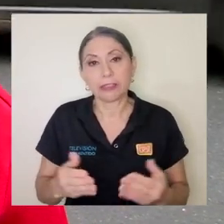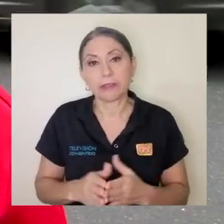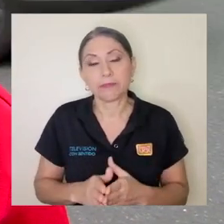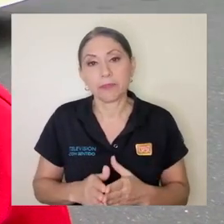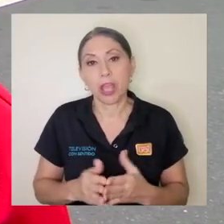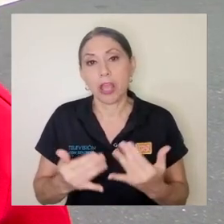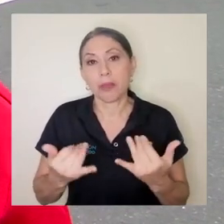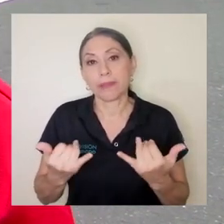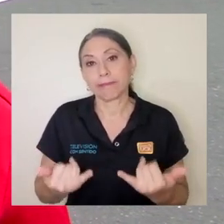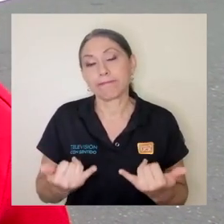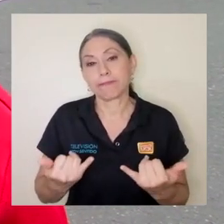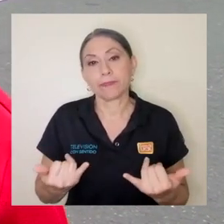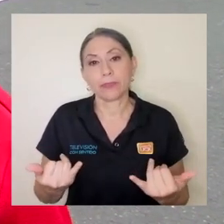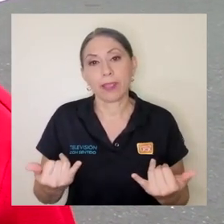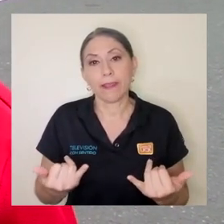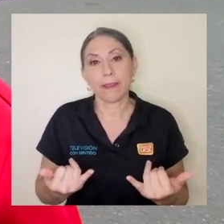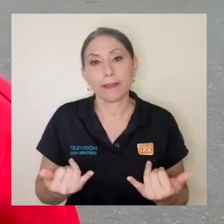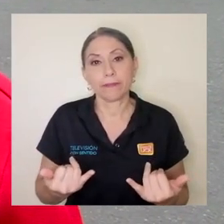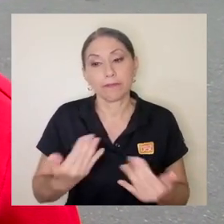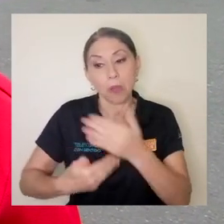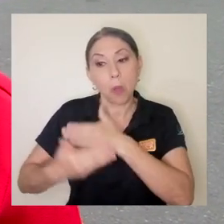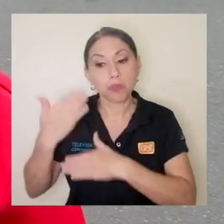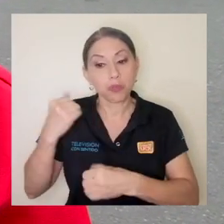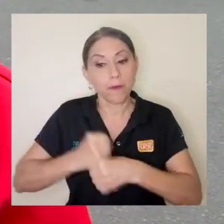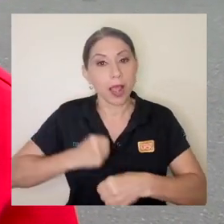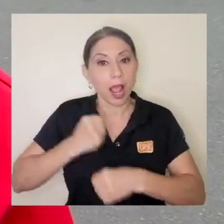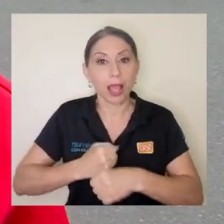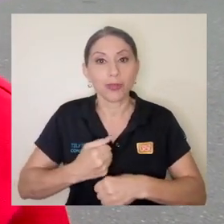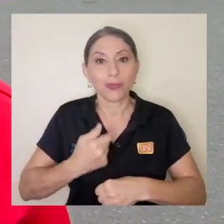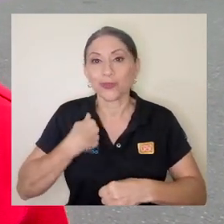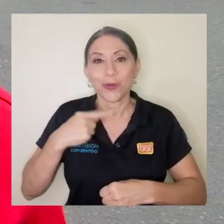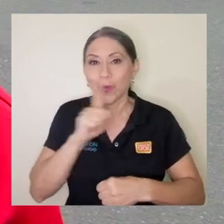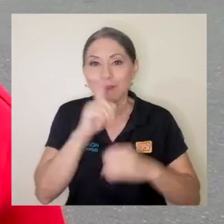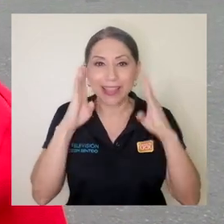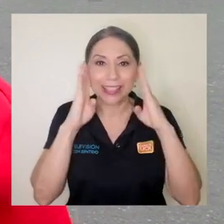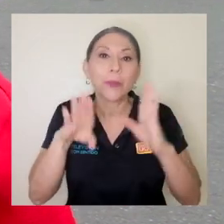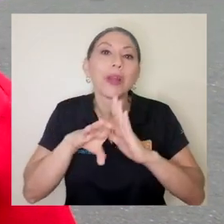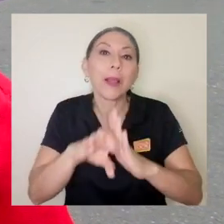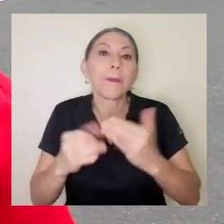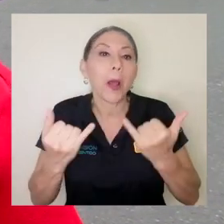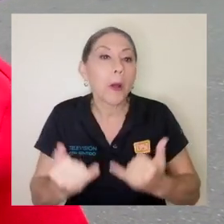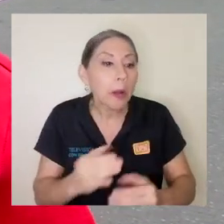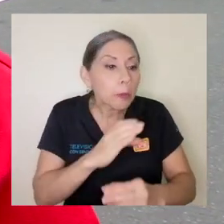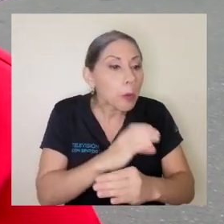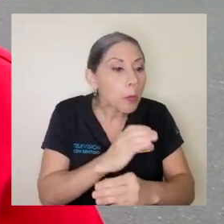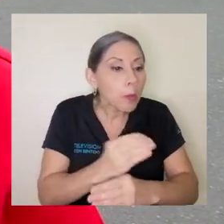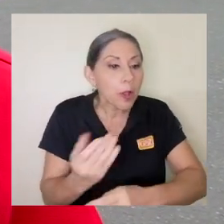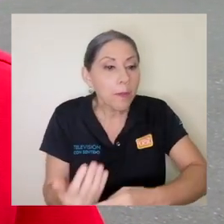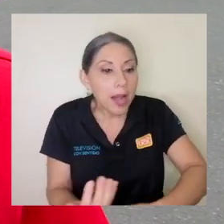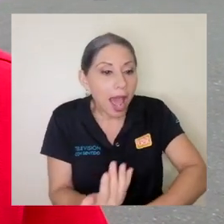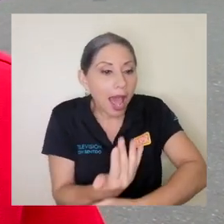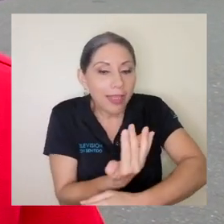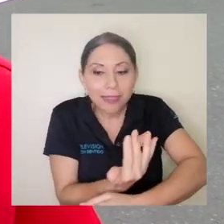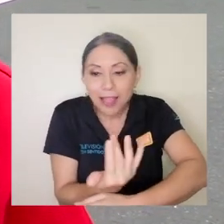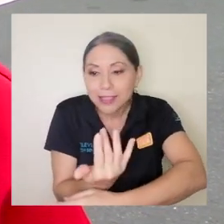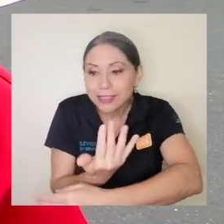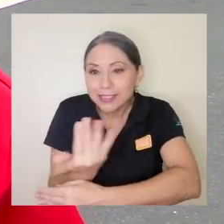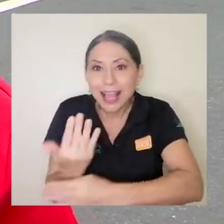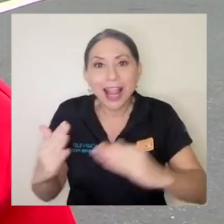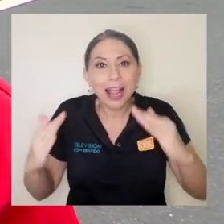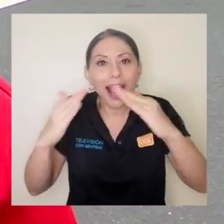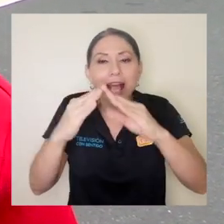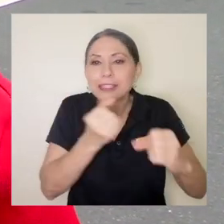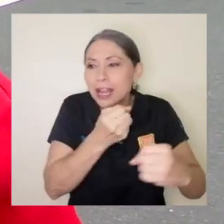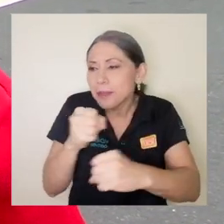trabajando no no le había puesto atención digámosle a las plantas a limpiar la casa este